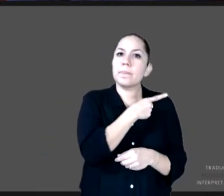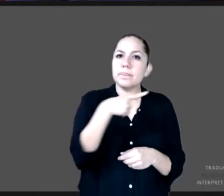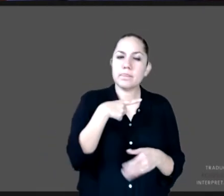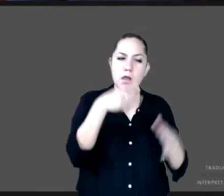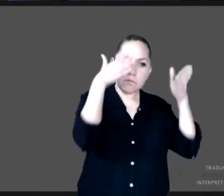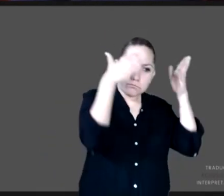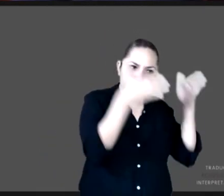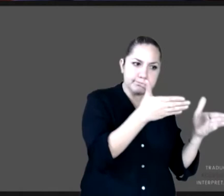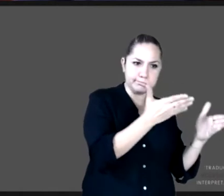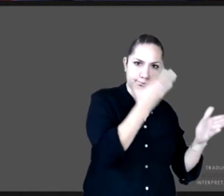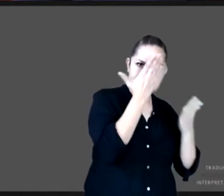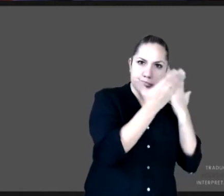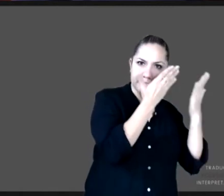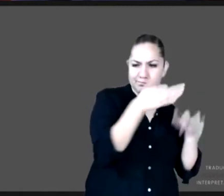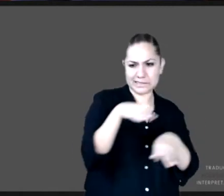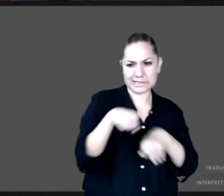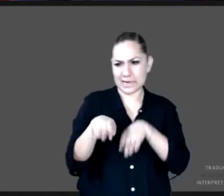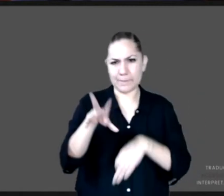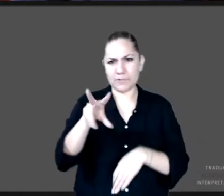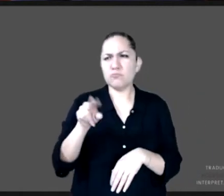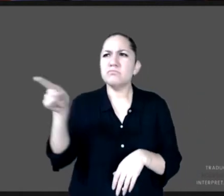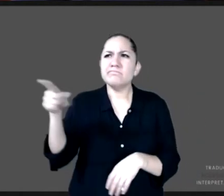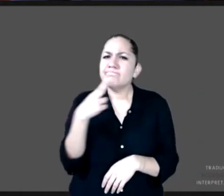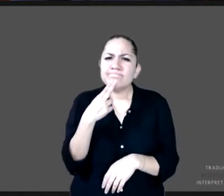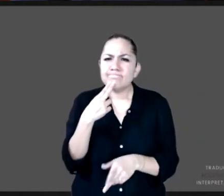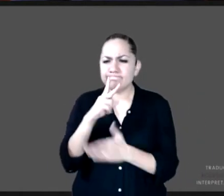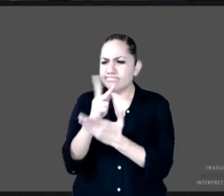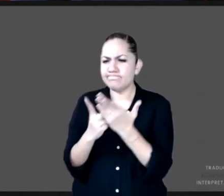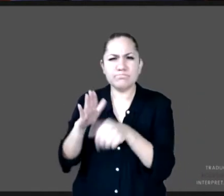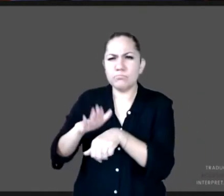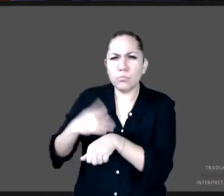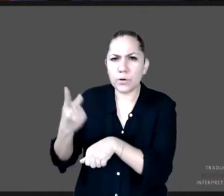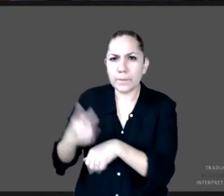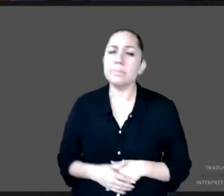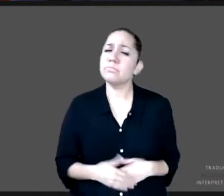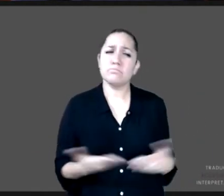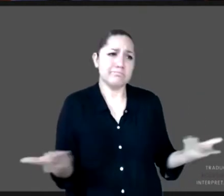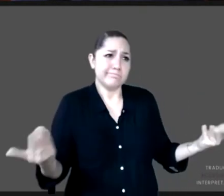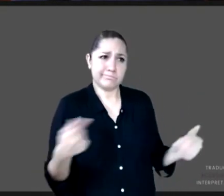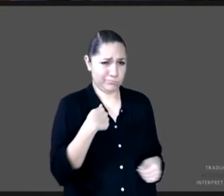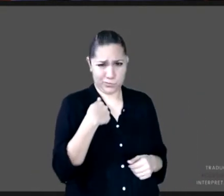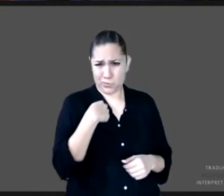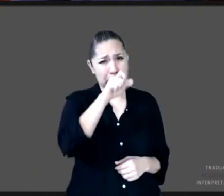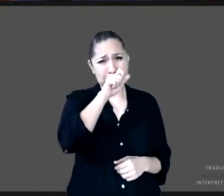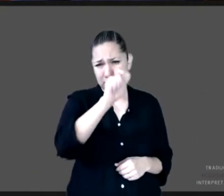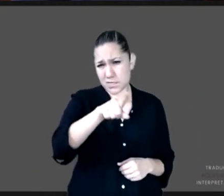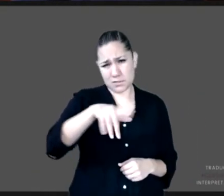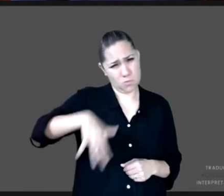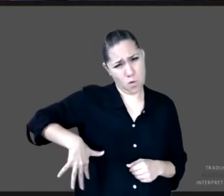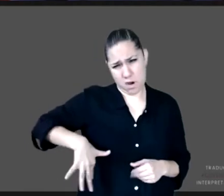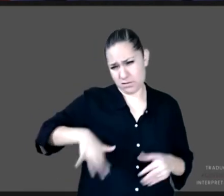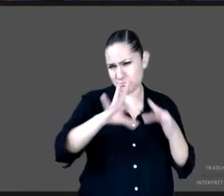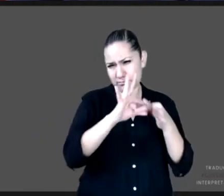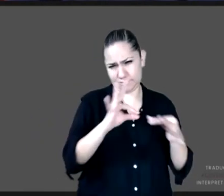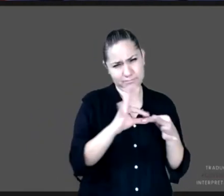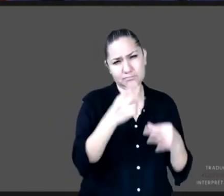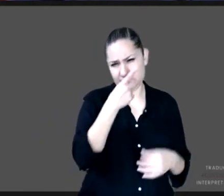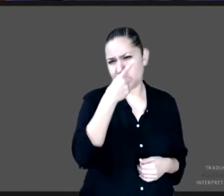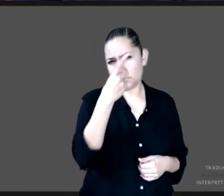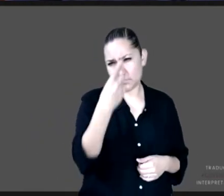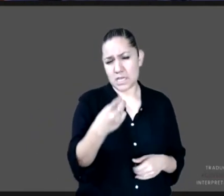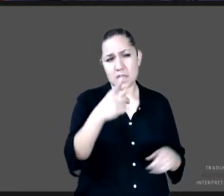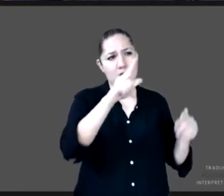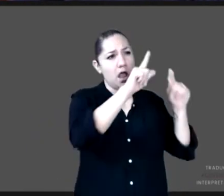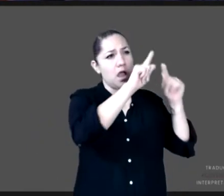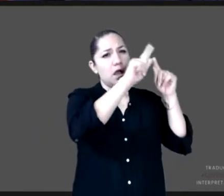Adelante. Yo quisiera reiterar lo que dije hace rato. O sea, las realidades son muy diferentes de